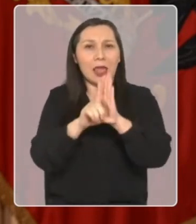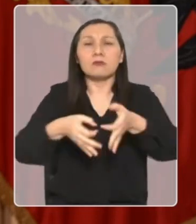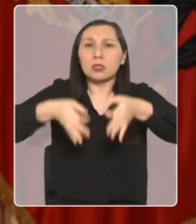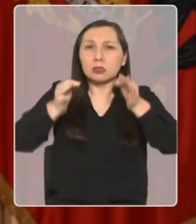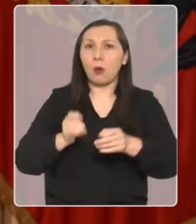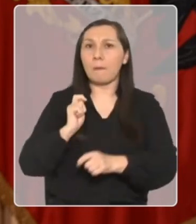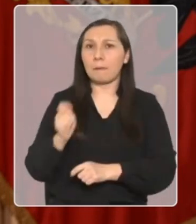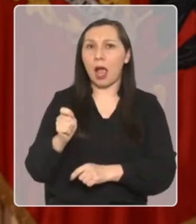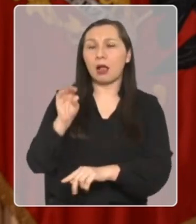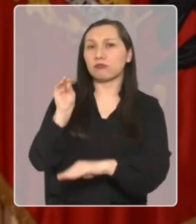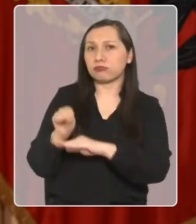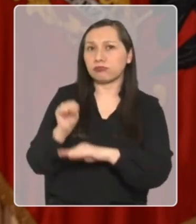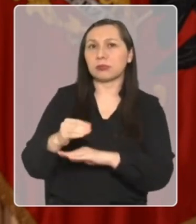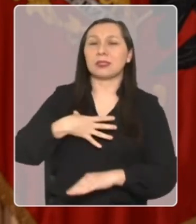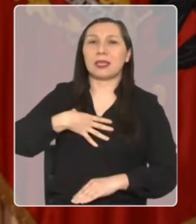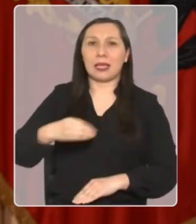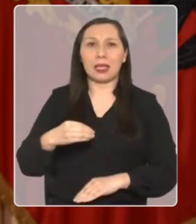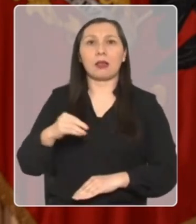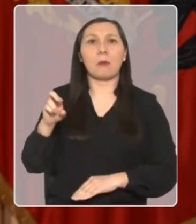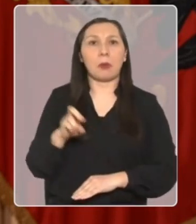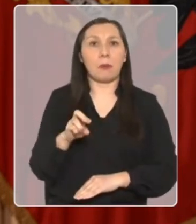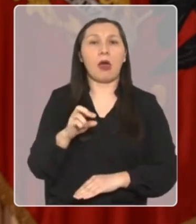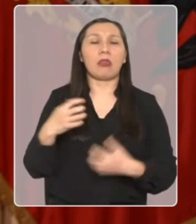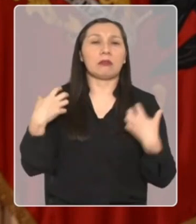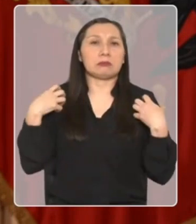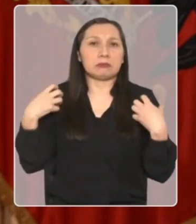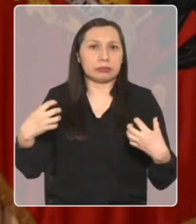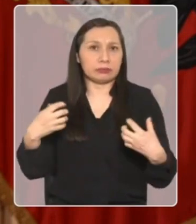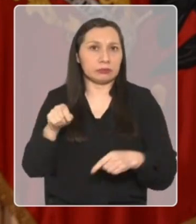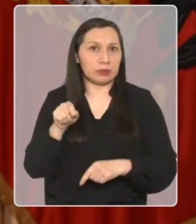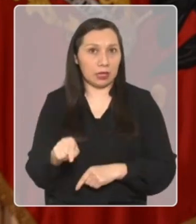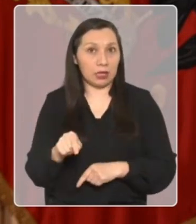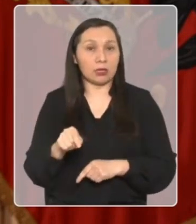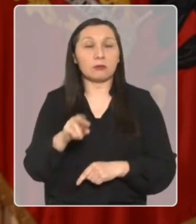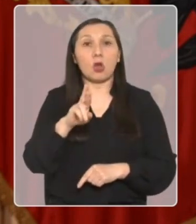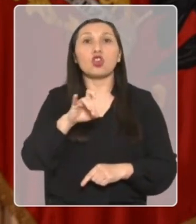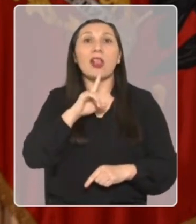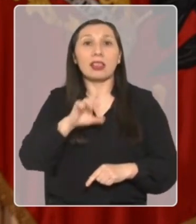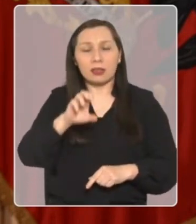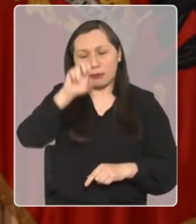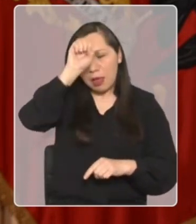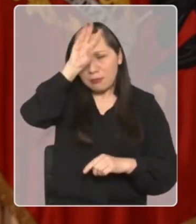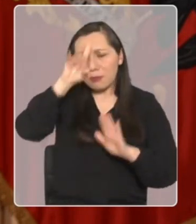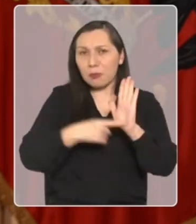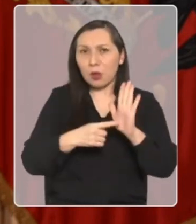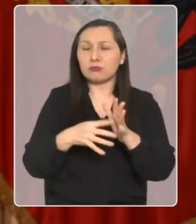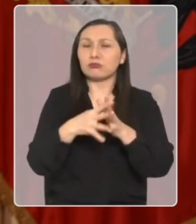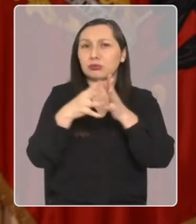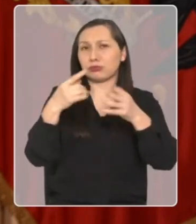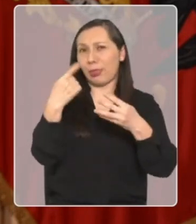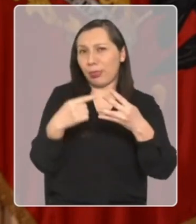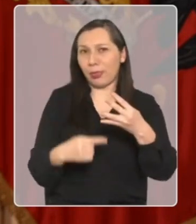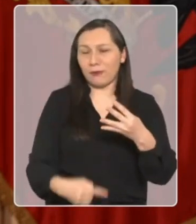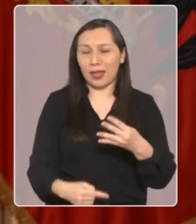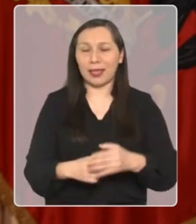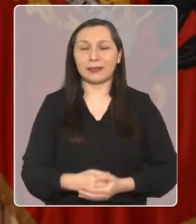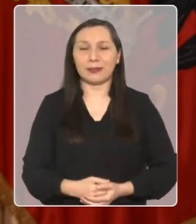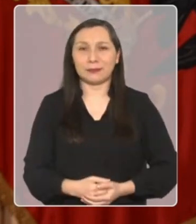asegurar el pago de las pensiones de alimento por parte de padres irresponsables y el rollo de la gran minería, entre tantas otras.